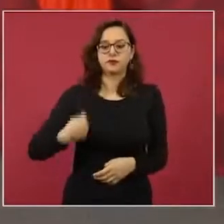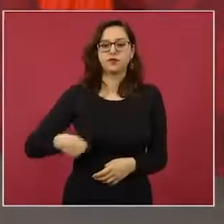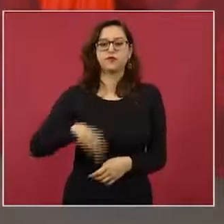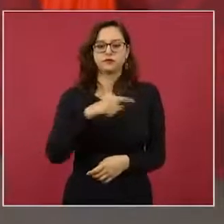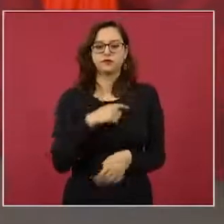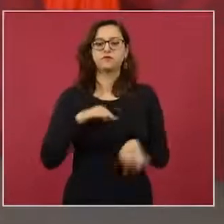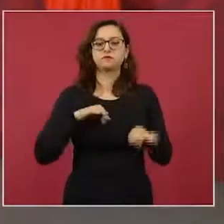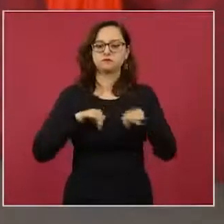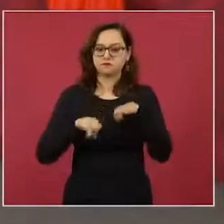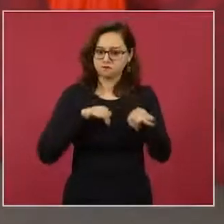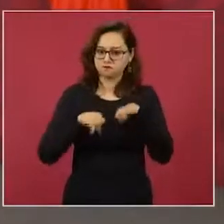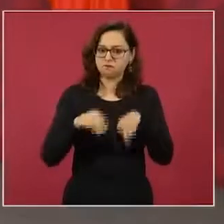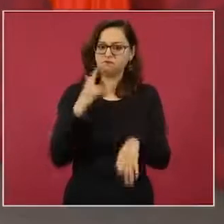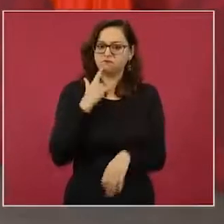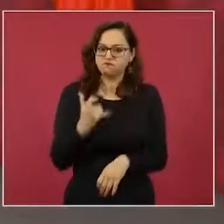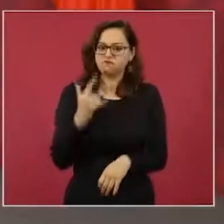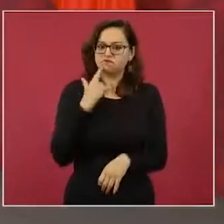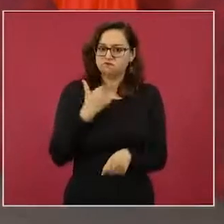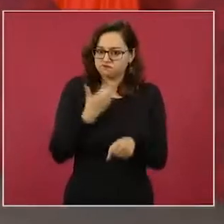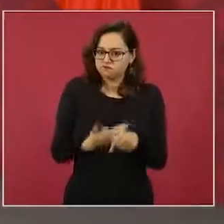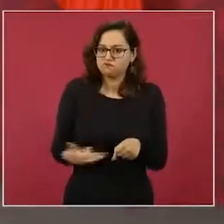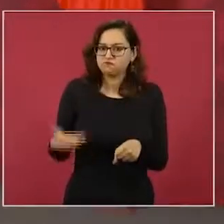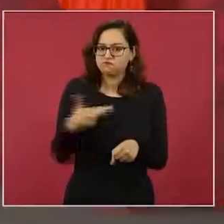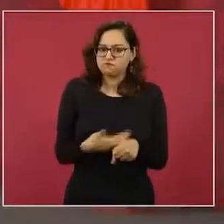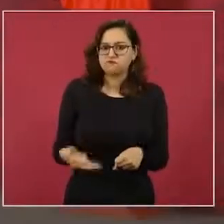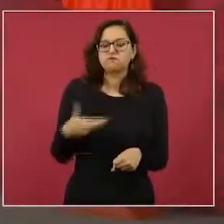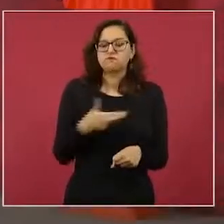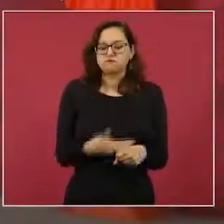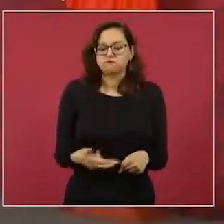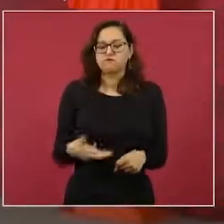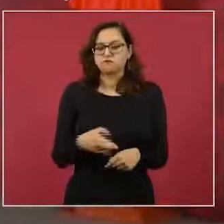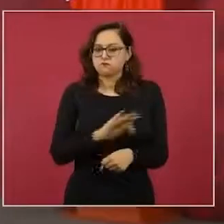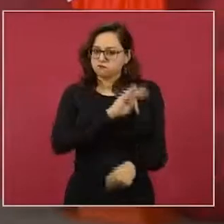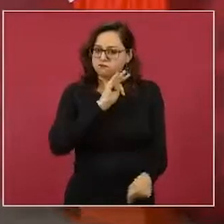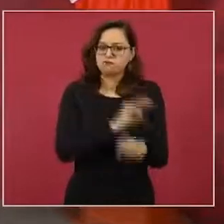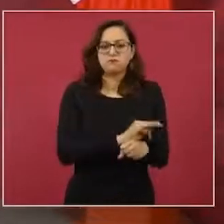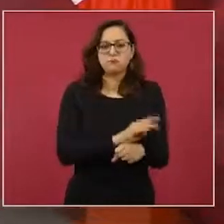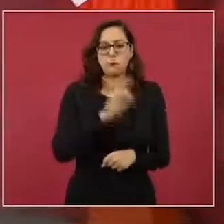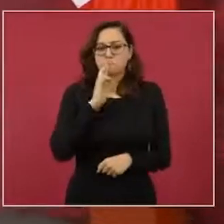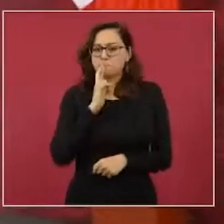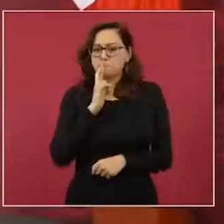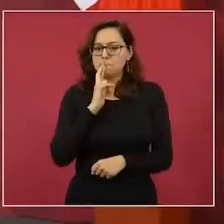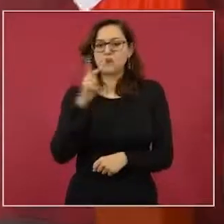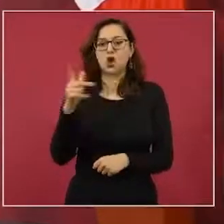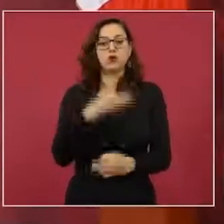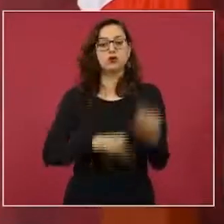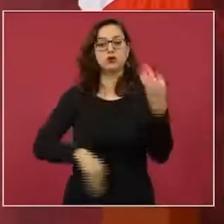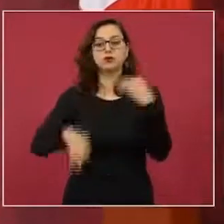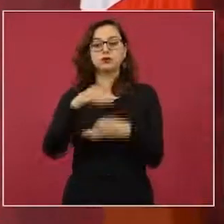mejorar todo lo que es la protección a los periodistas.